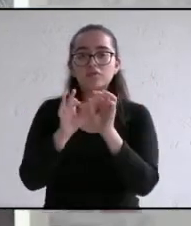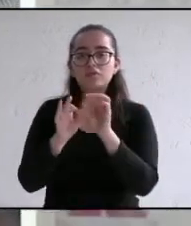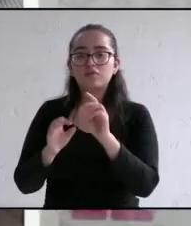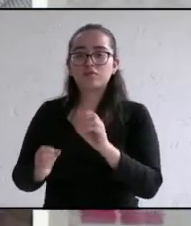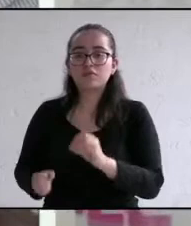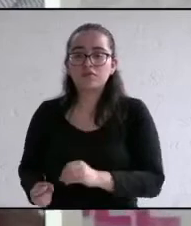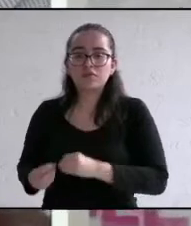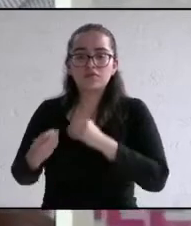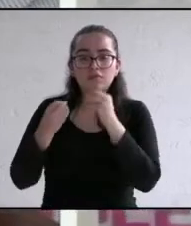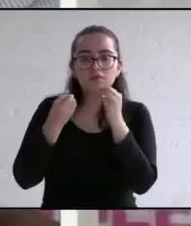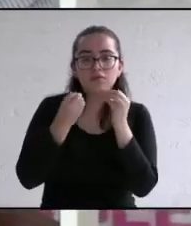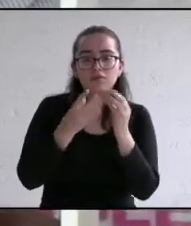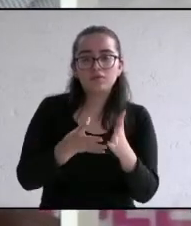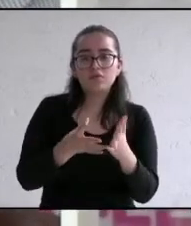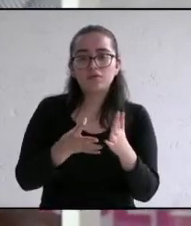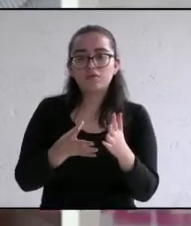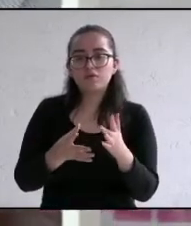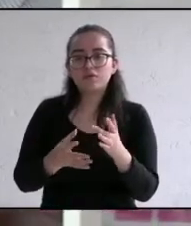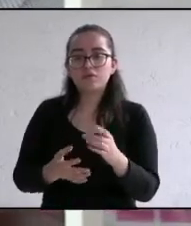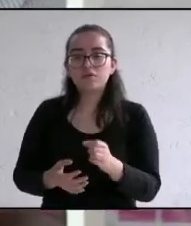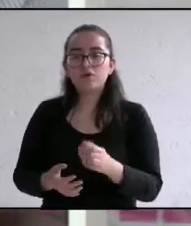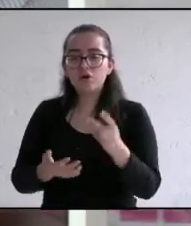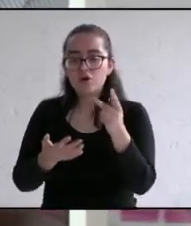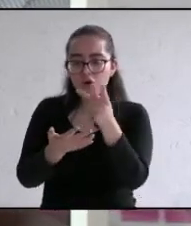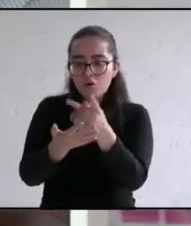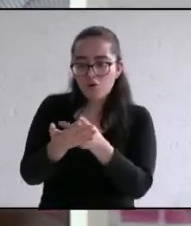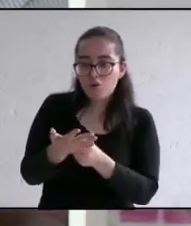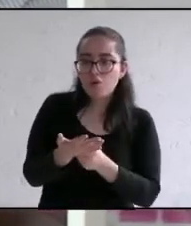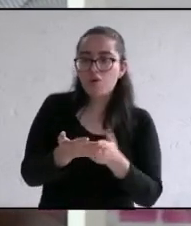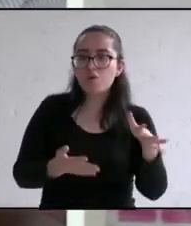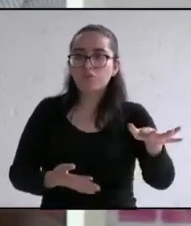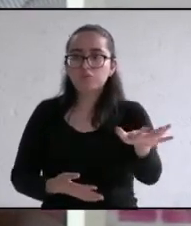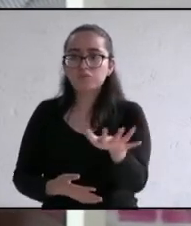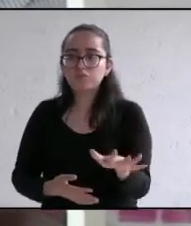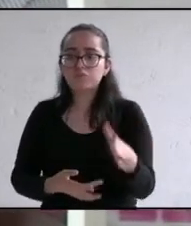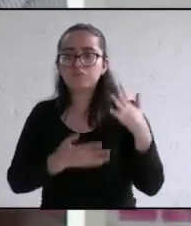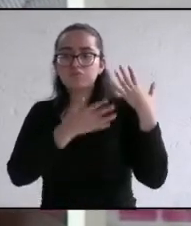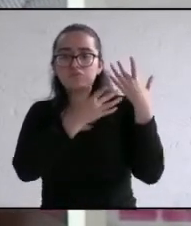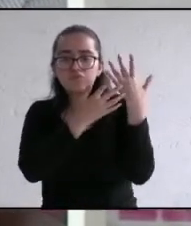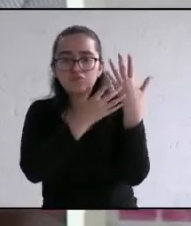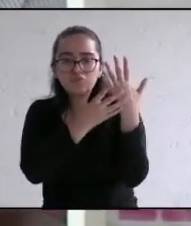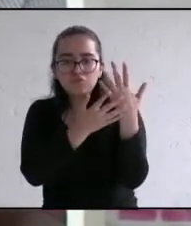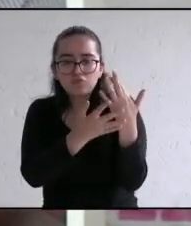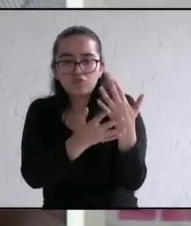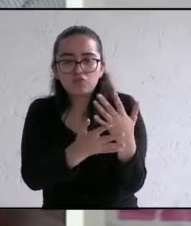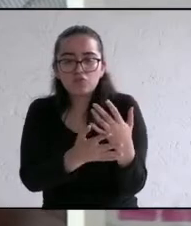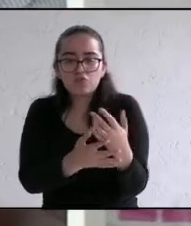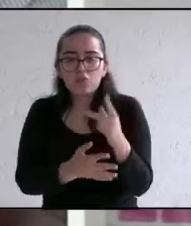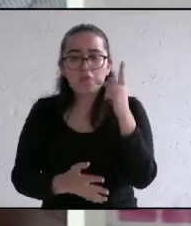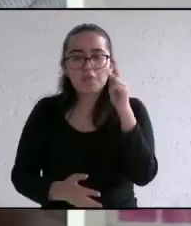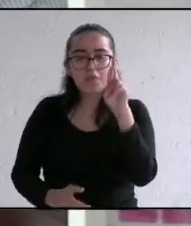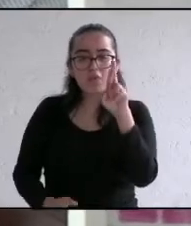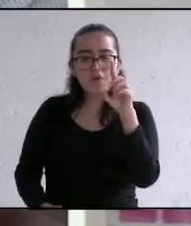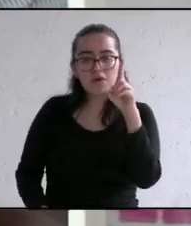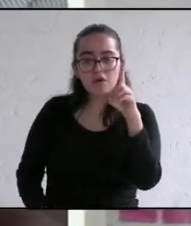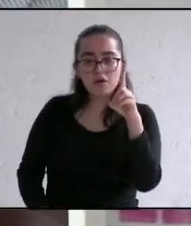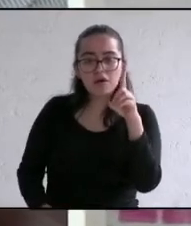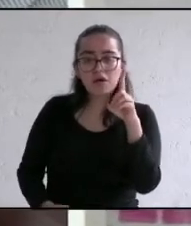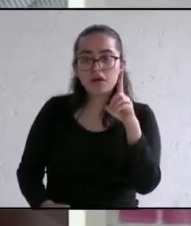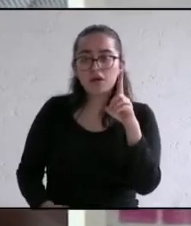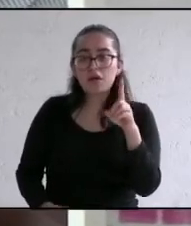ciudadanía que los programas sociales se crearon de hace ya mucho tiempo y que el PRD en la Ciudad de México los inició